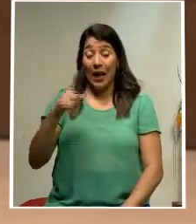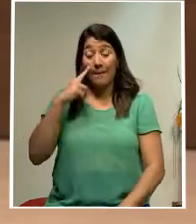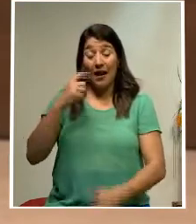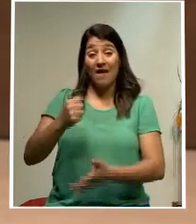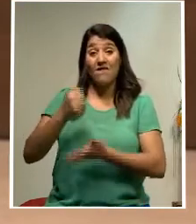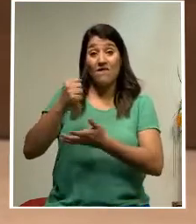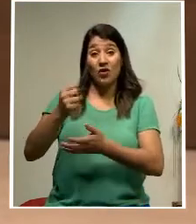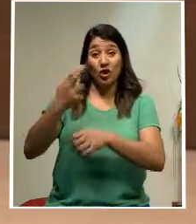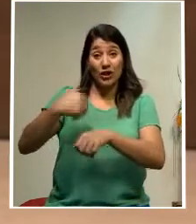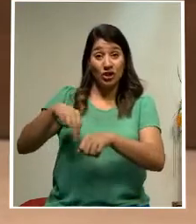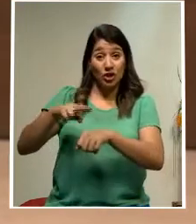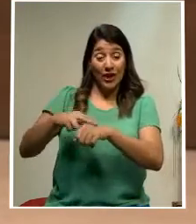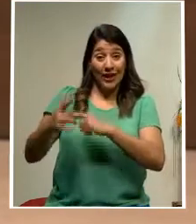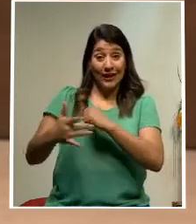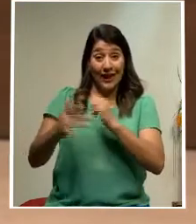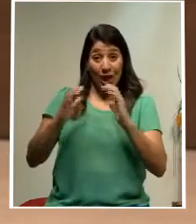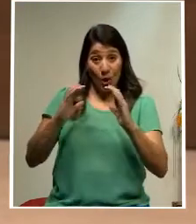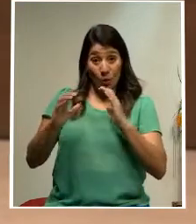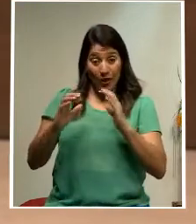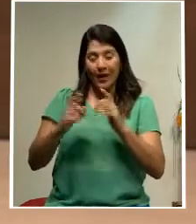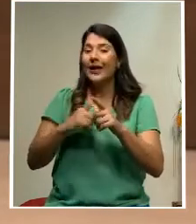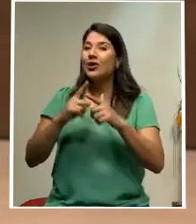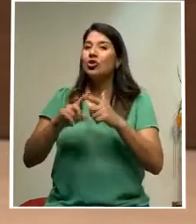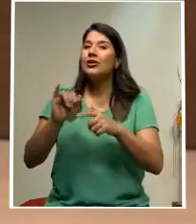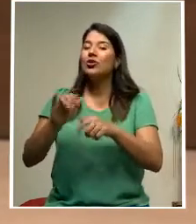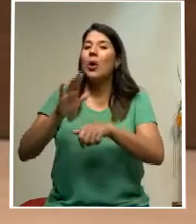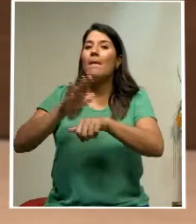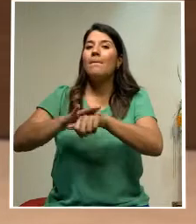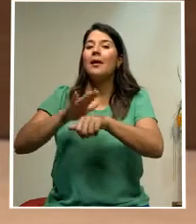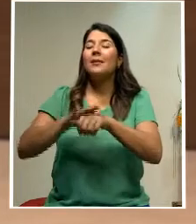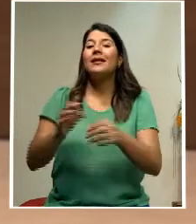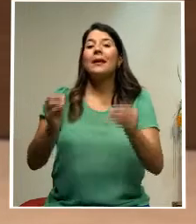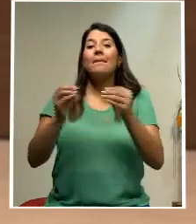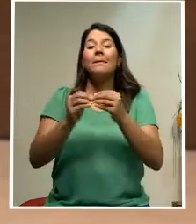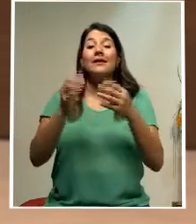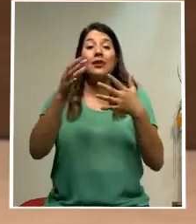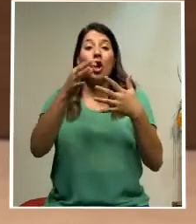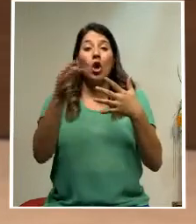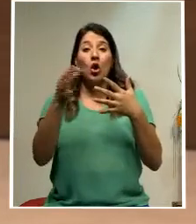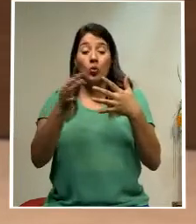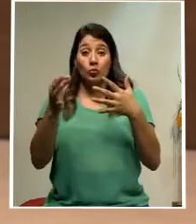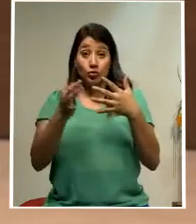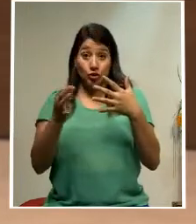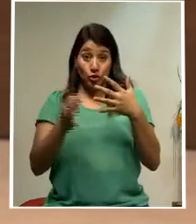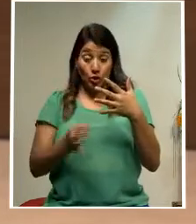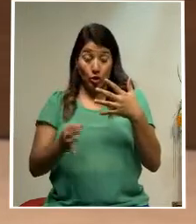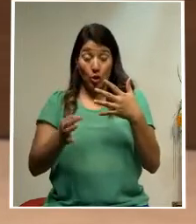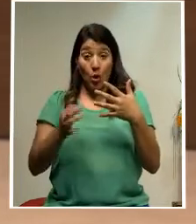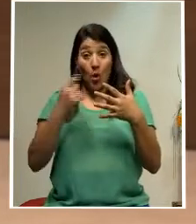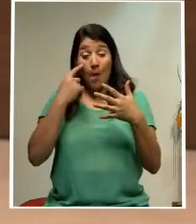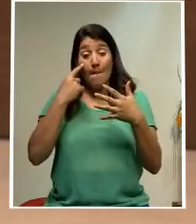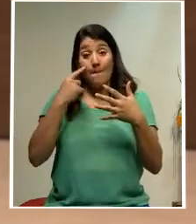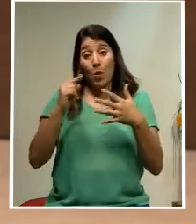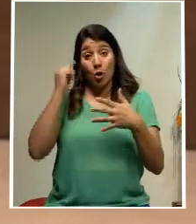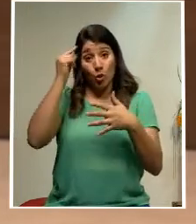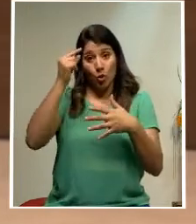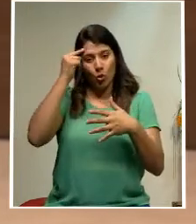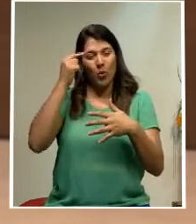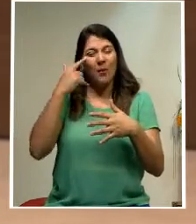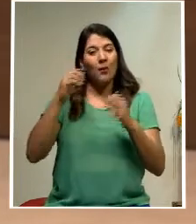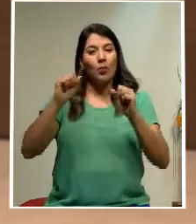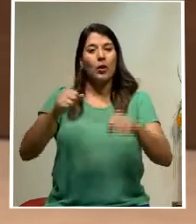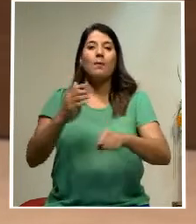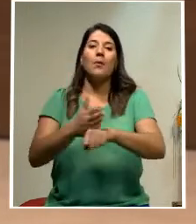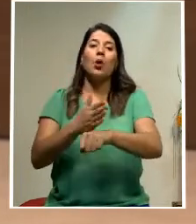eso posibilitará aún más opciones por parte del Estado para mejorar las